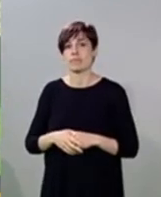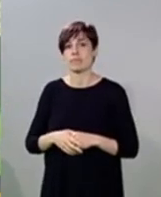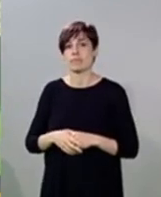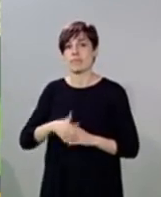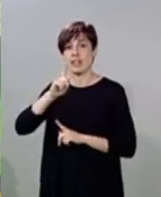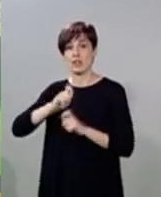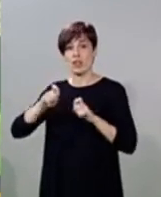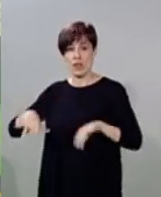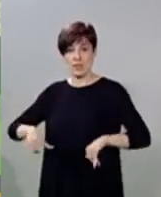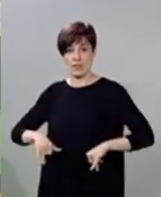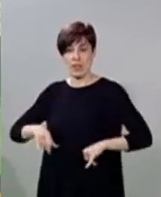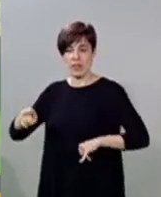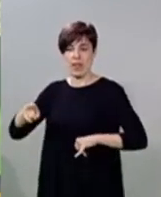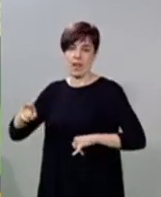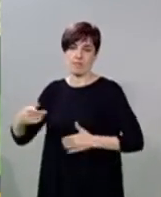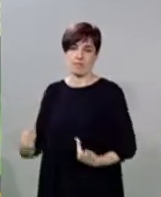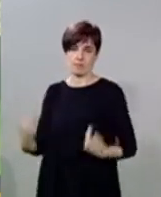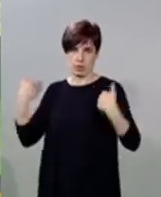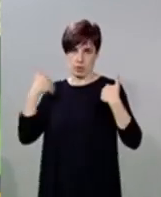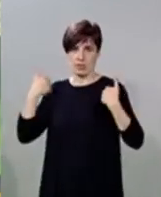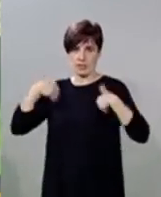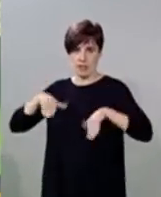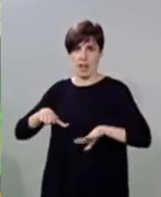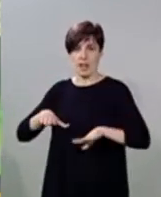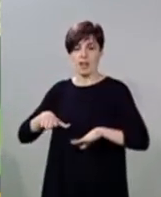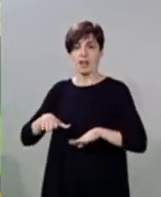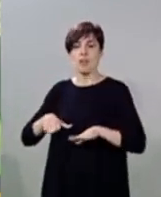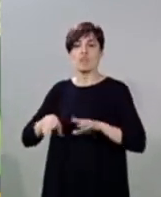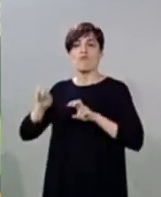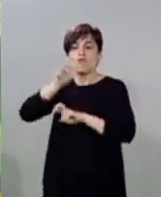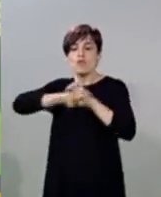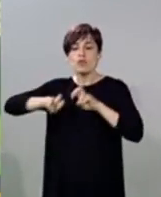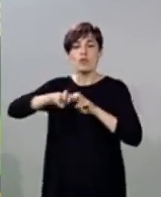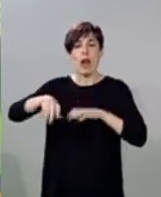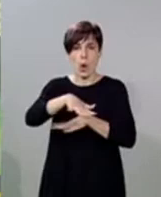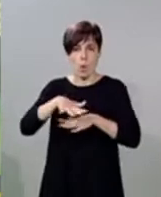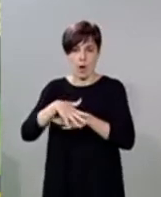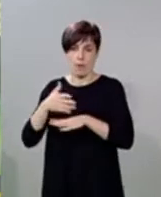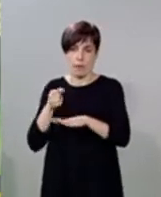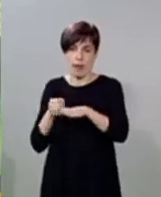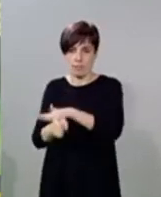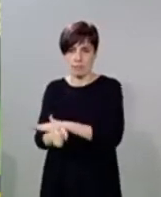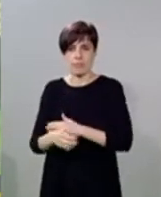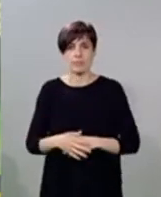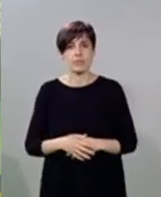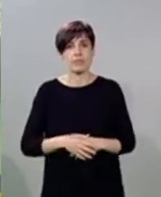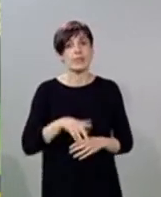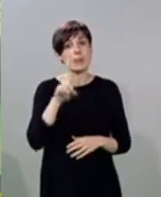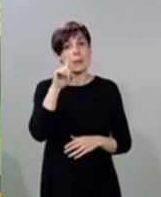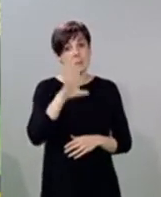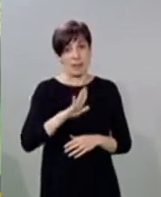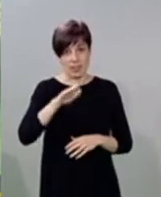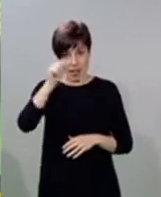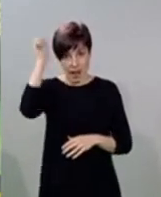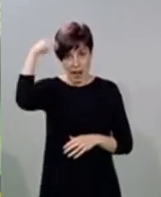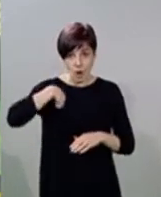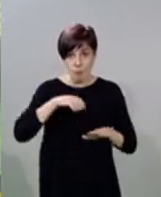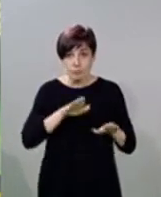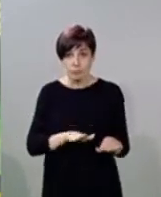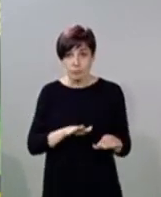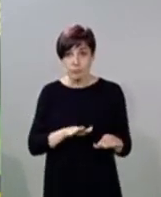va a hacer cargo de ellos y ya le tiene buscada ubicación a esta gente, sí. Parece ser que se quedan en Aragón, Víctor.